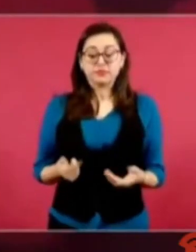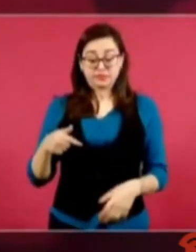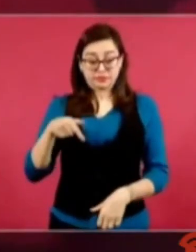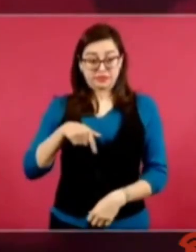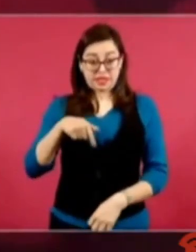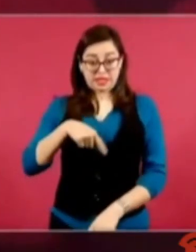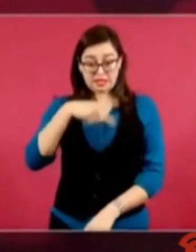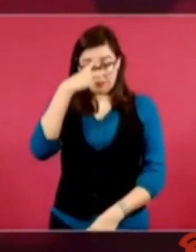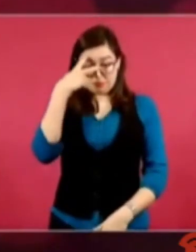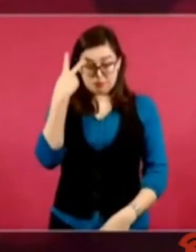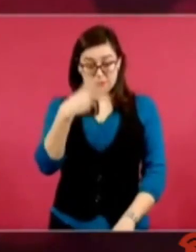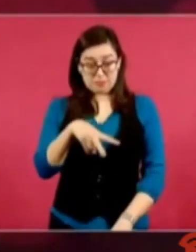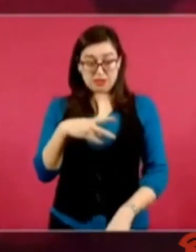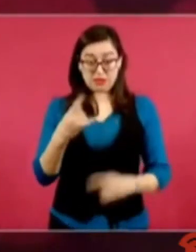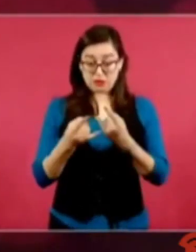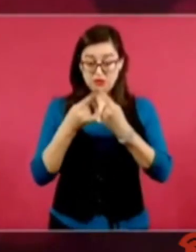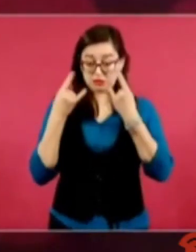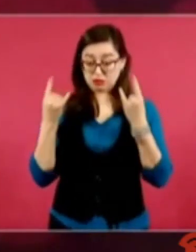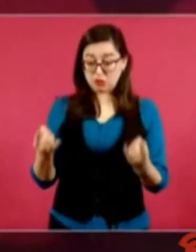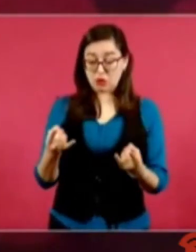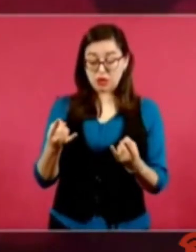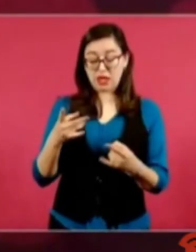un golpe de Estado mediático,